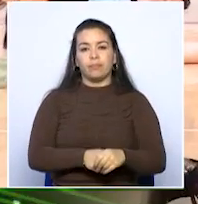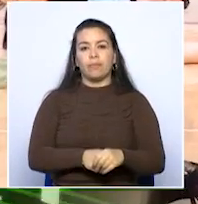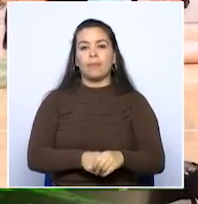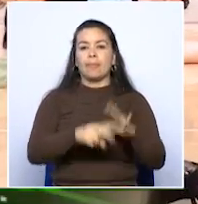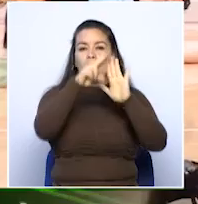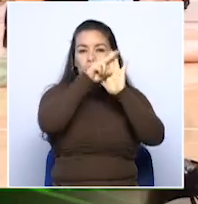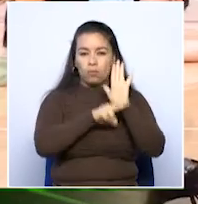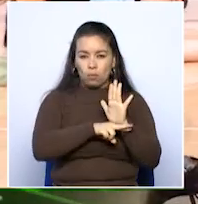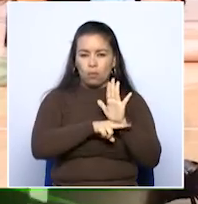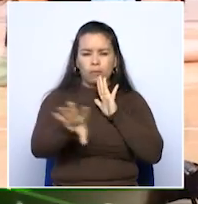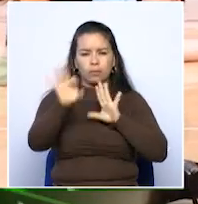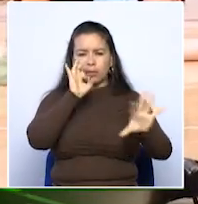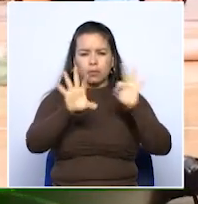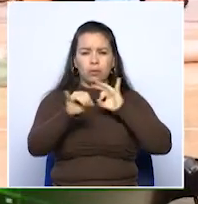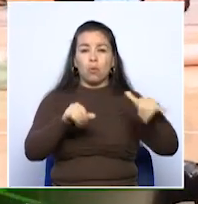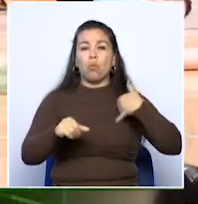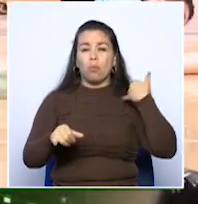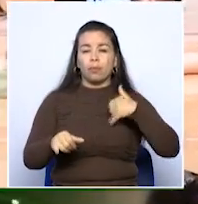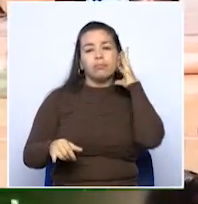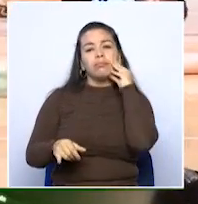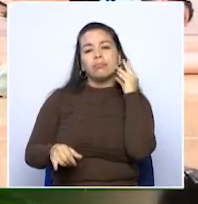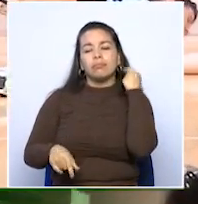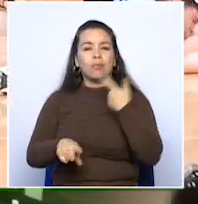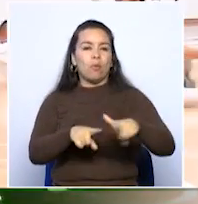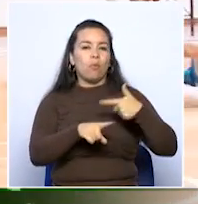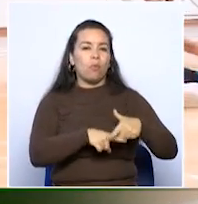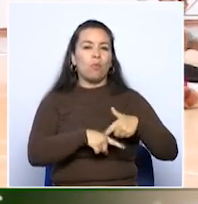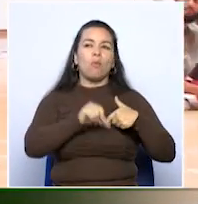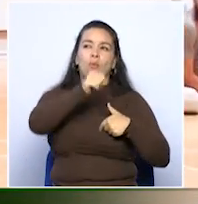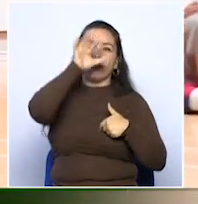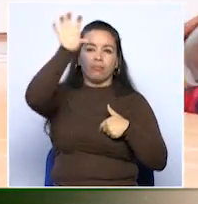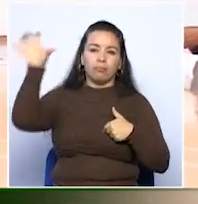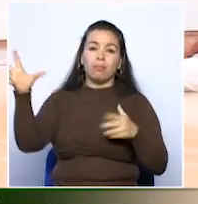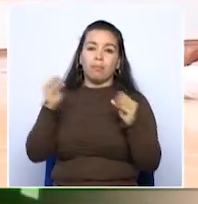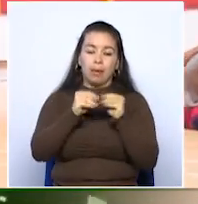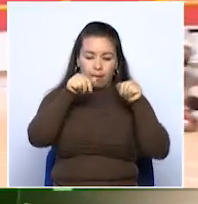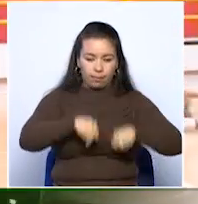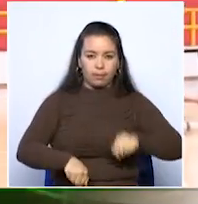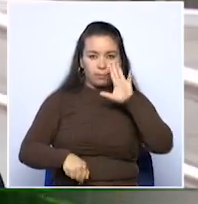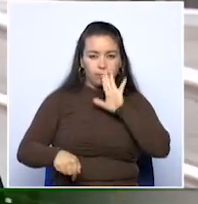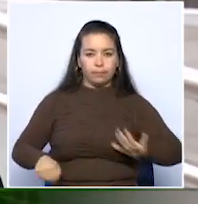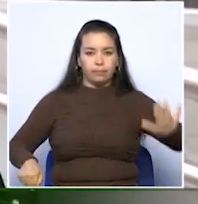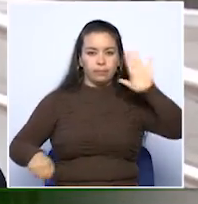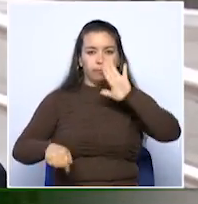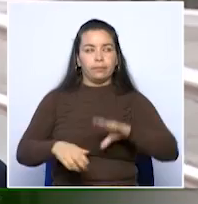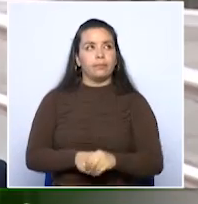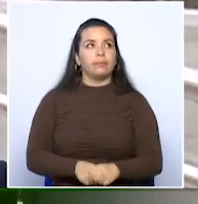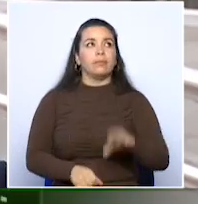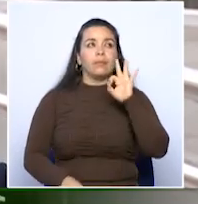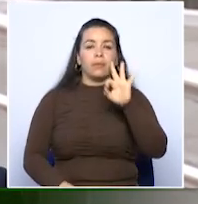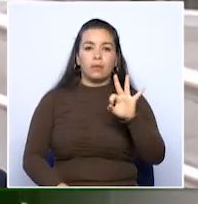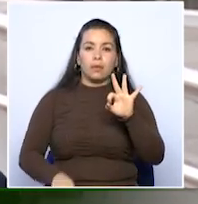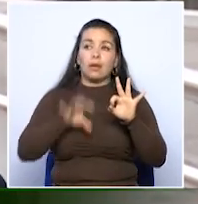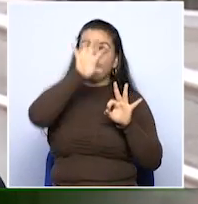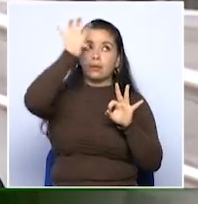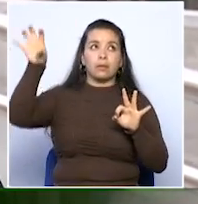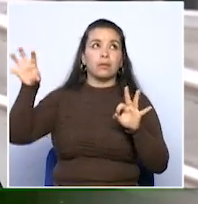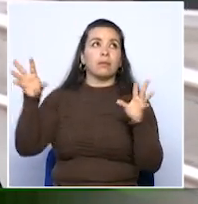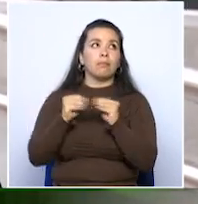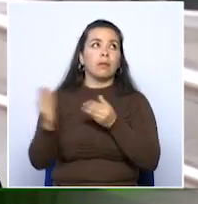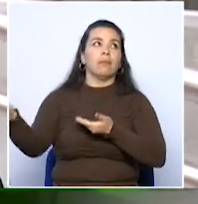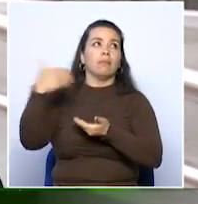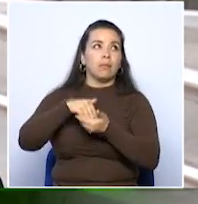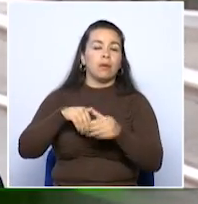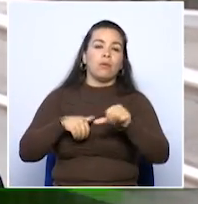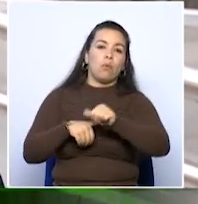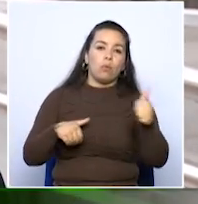del equipo tiene una combinación de juventud y experiencia entre los extranjeros y la base de jugadores nacionales. Son tres jugadores extranjeros, regresa Chamar